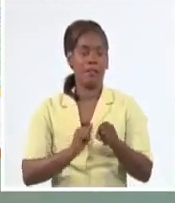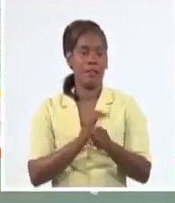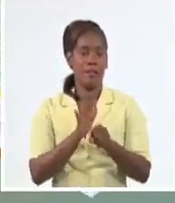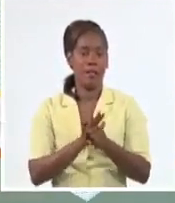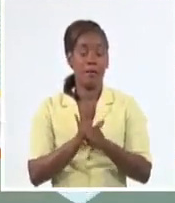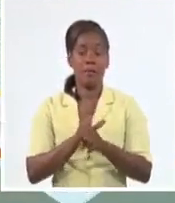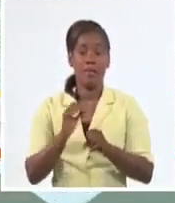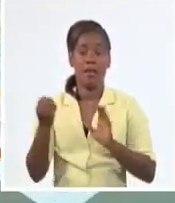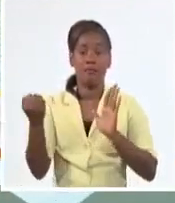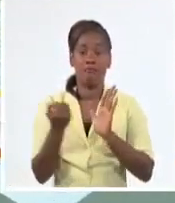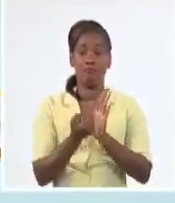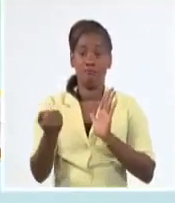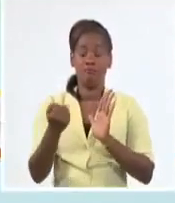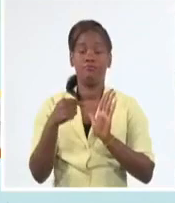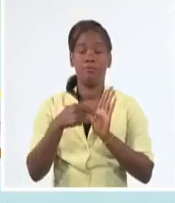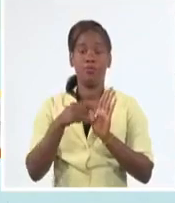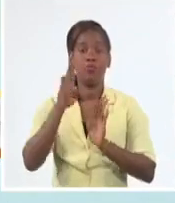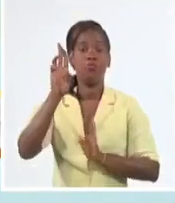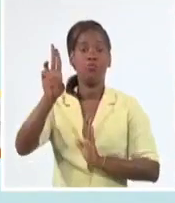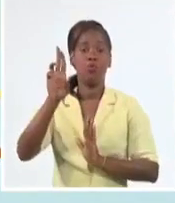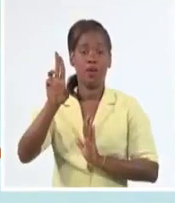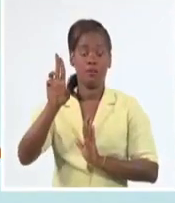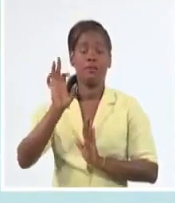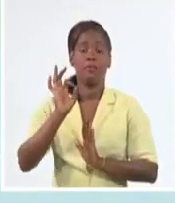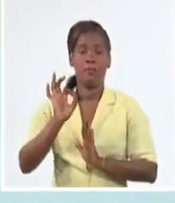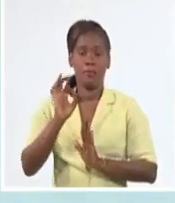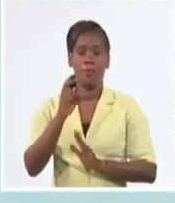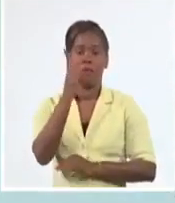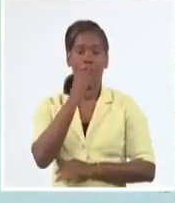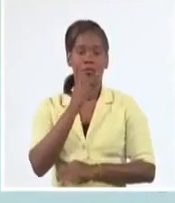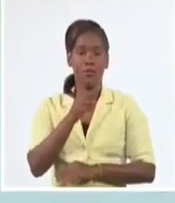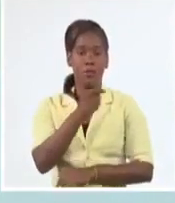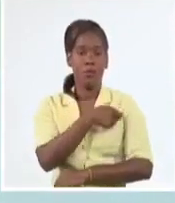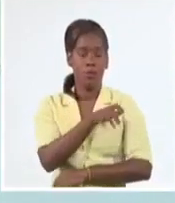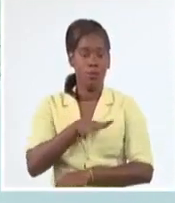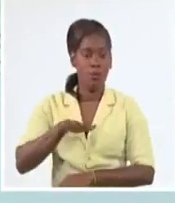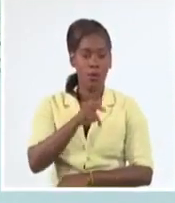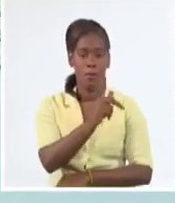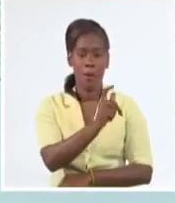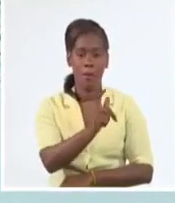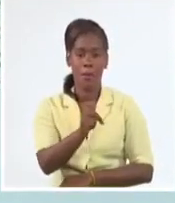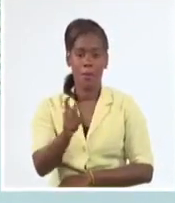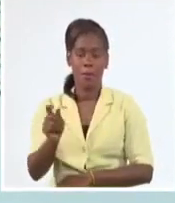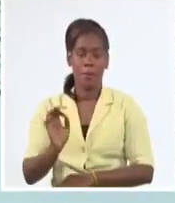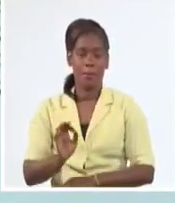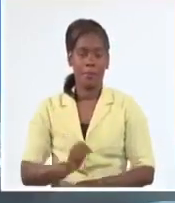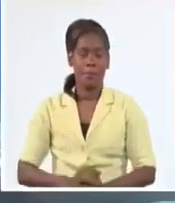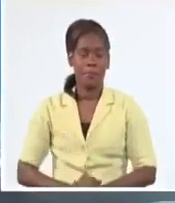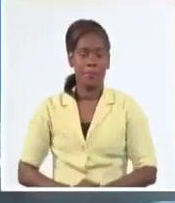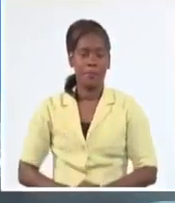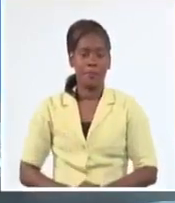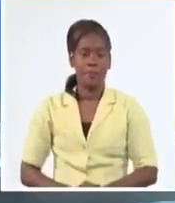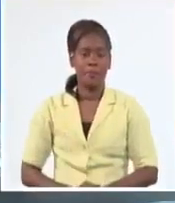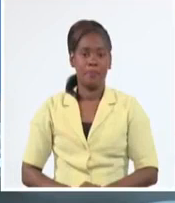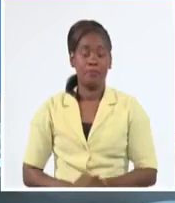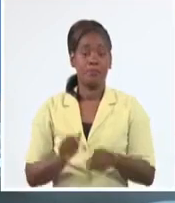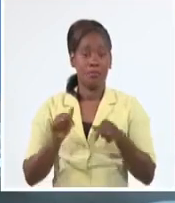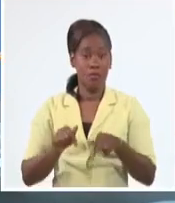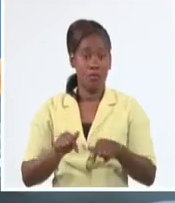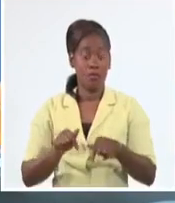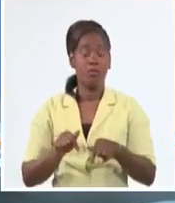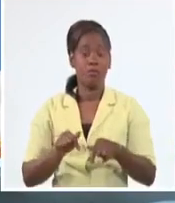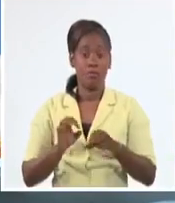autorizo de uso de emergencia a Soberana 02 y Soberana Plus. Realmente en el día de hoy el